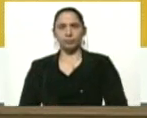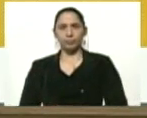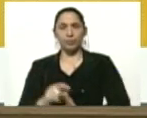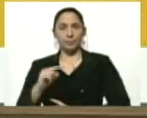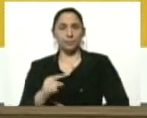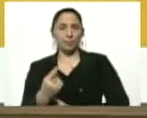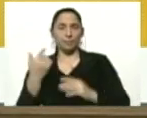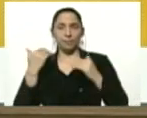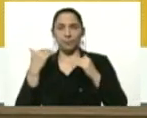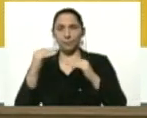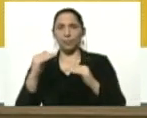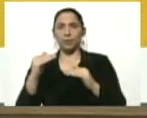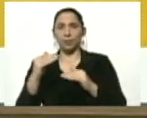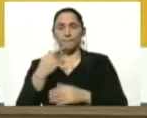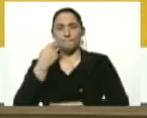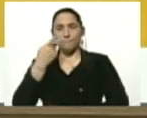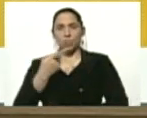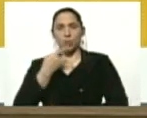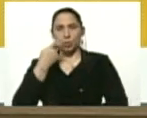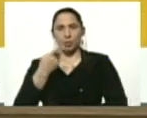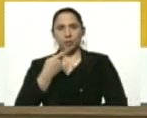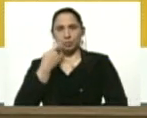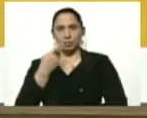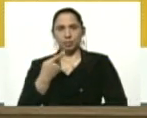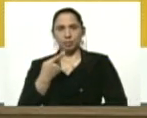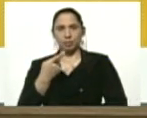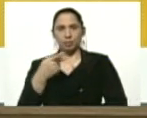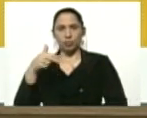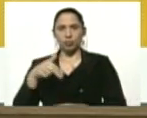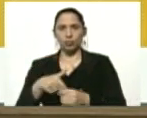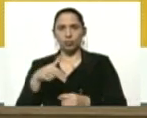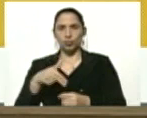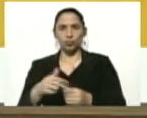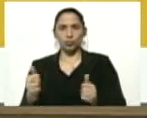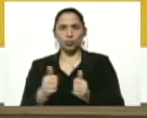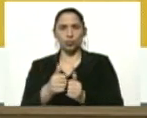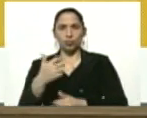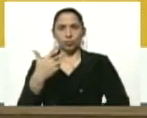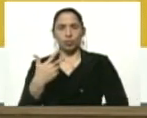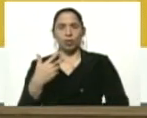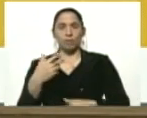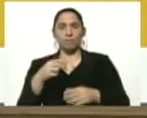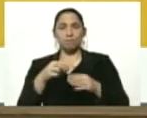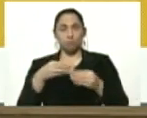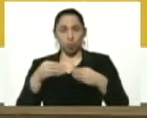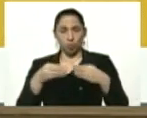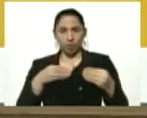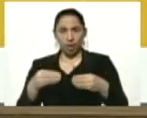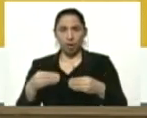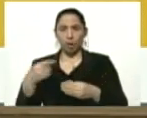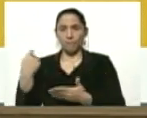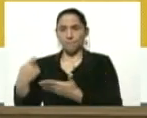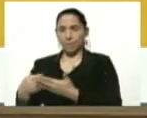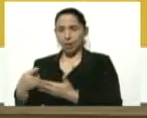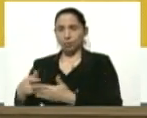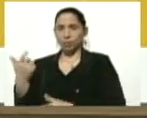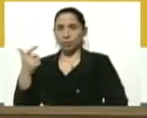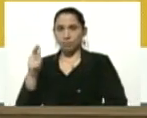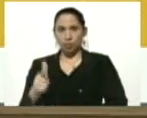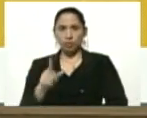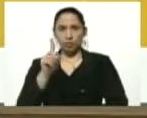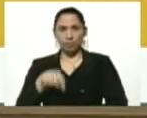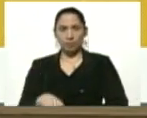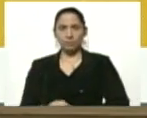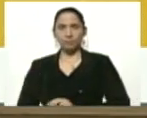primera etapa de la política de gasolina con los tres modelos de subsidio, de subsidio al transporte y